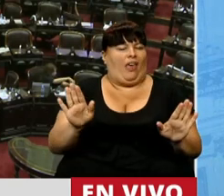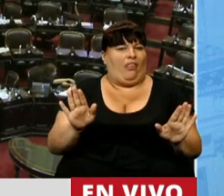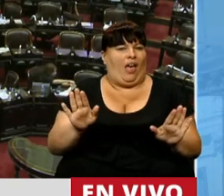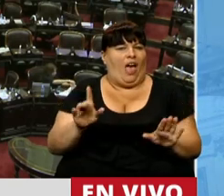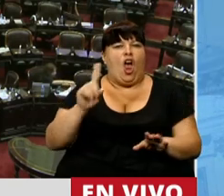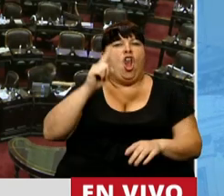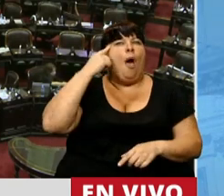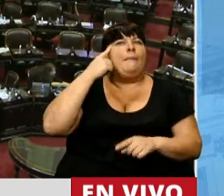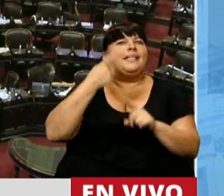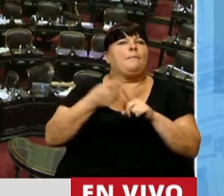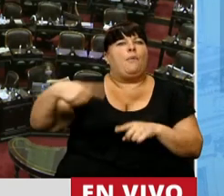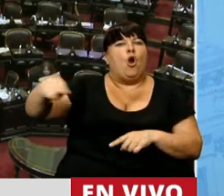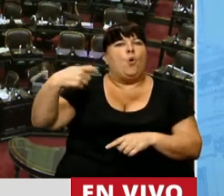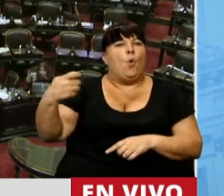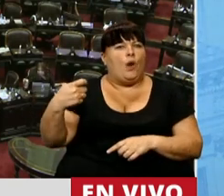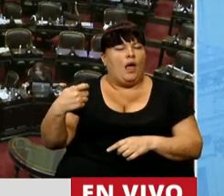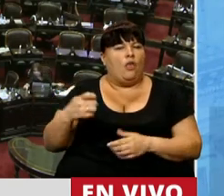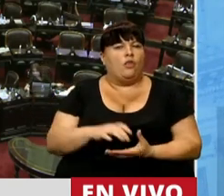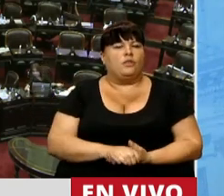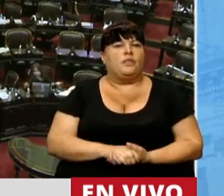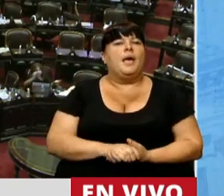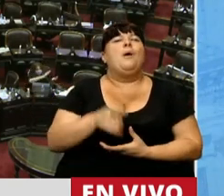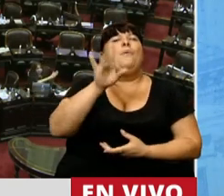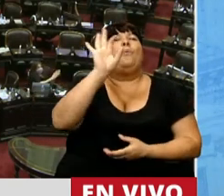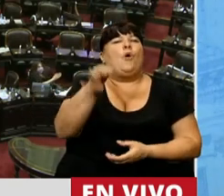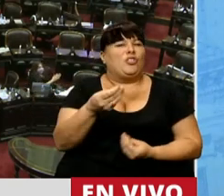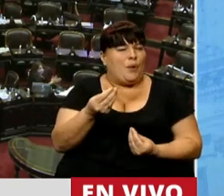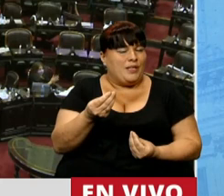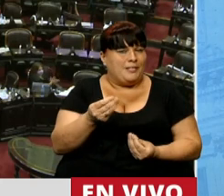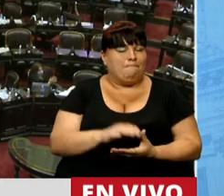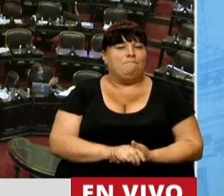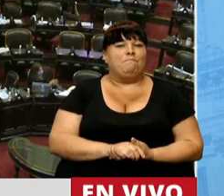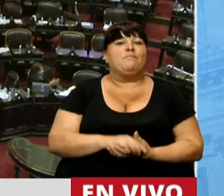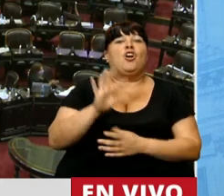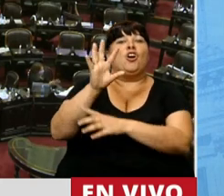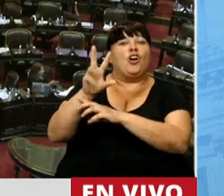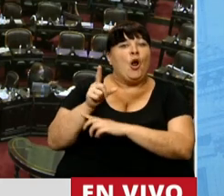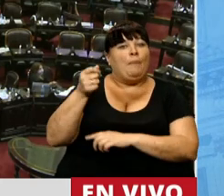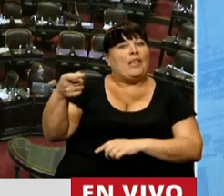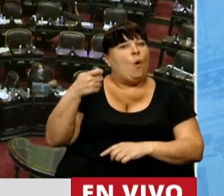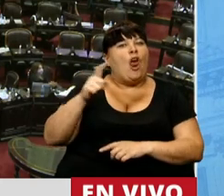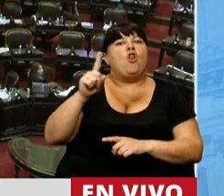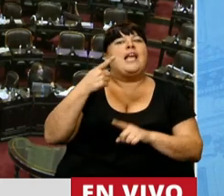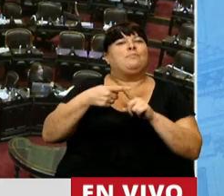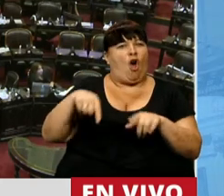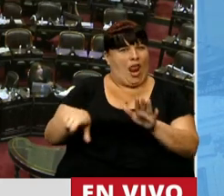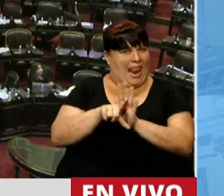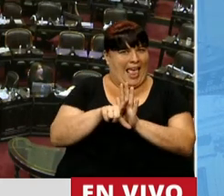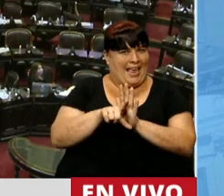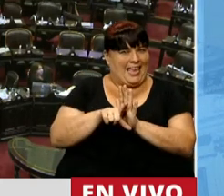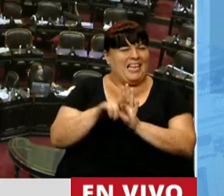que no los tiene en cuenta. Pero ¿sabe qué, señor Presidente? El saqueo a los jubilados no empieza con esta ley.